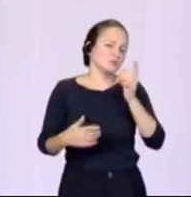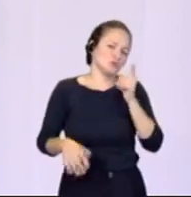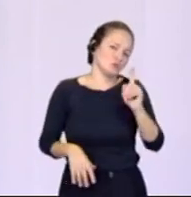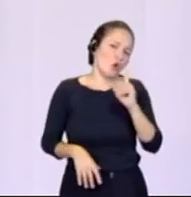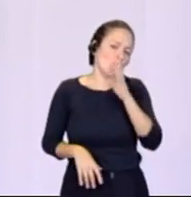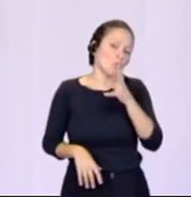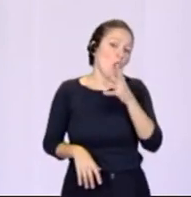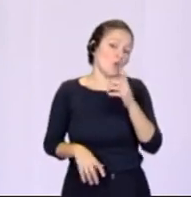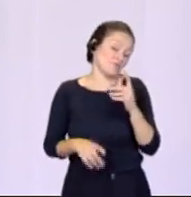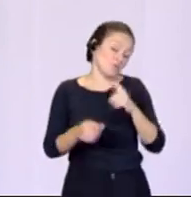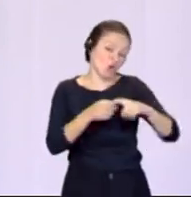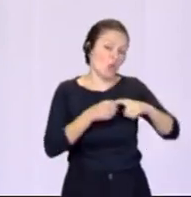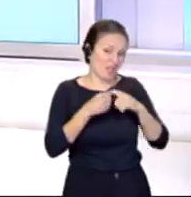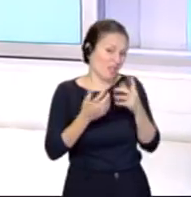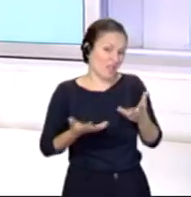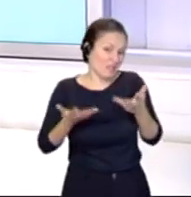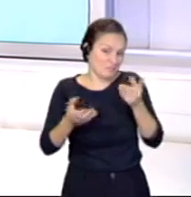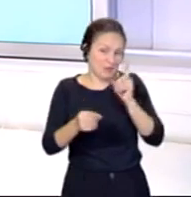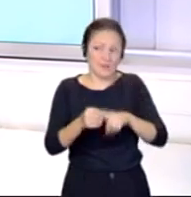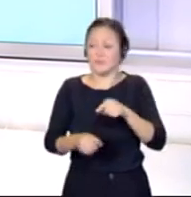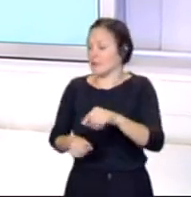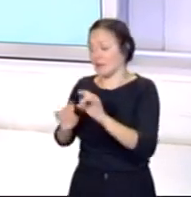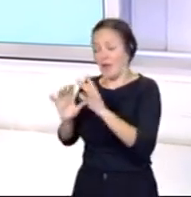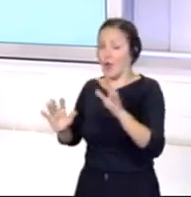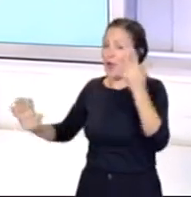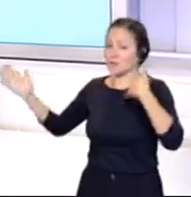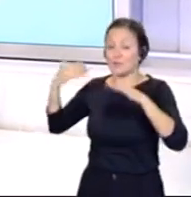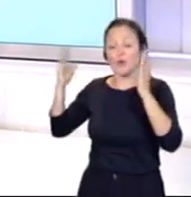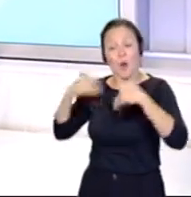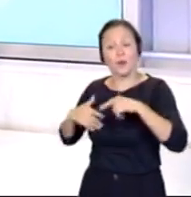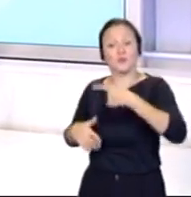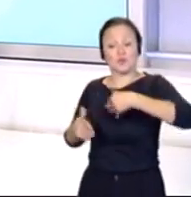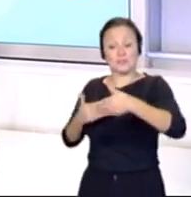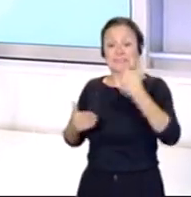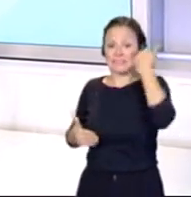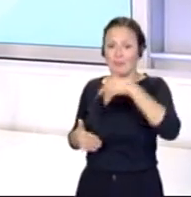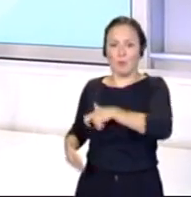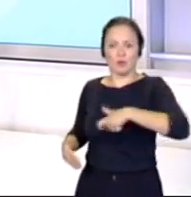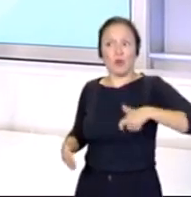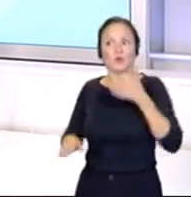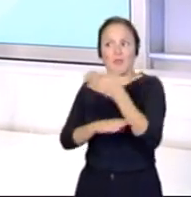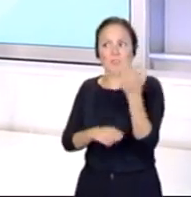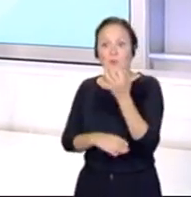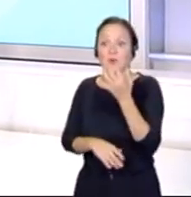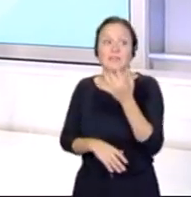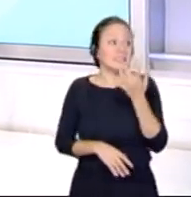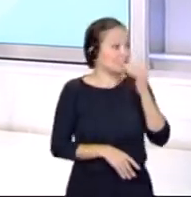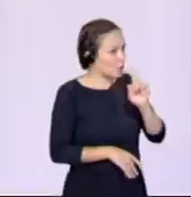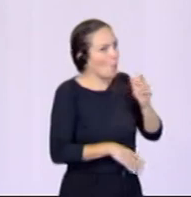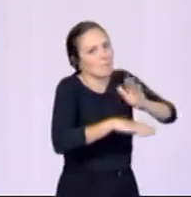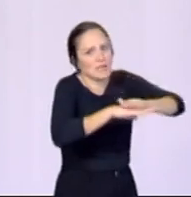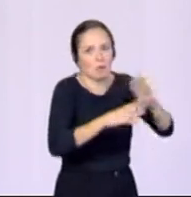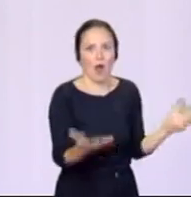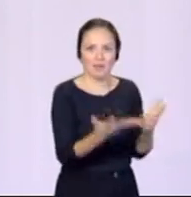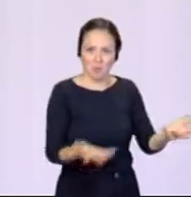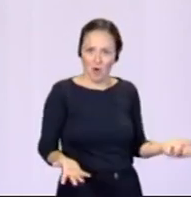al carácter solidario. Bueno, pues, yo creo que no hay excusa de una forma de otra que estar el sábado en el Puerto de la Cruz. Y ahí estaremos Norberto López apoyando. Y si no, animando, por supuesto,